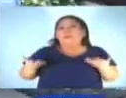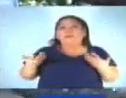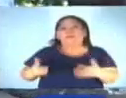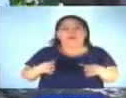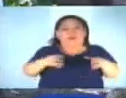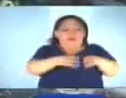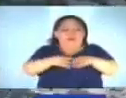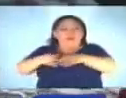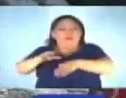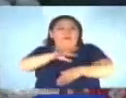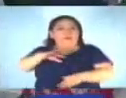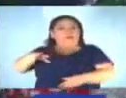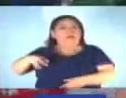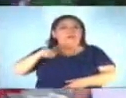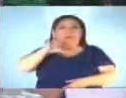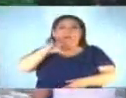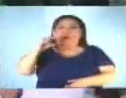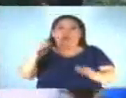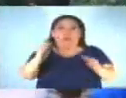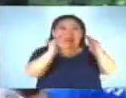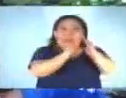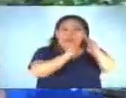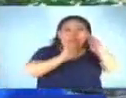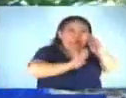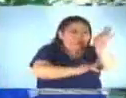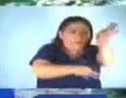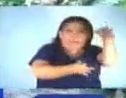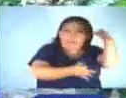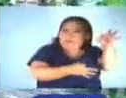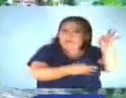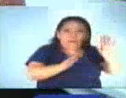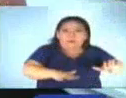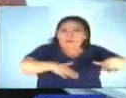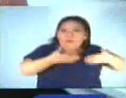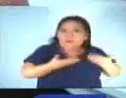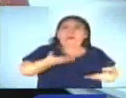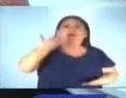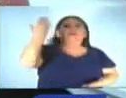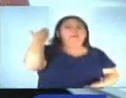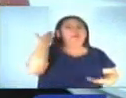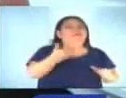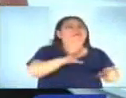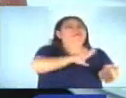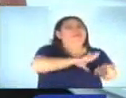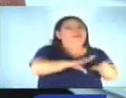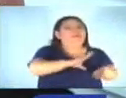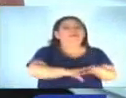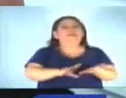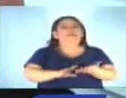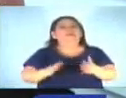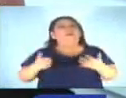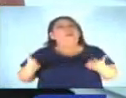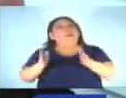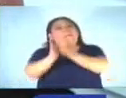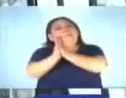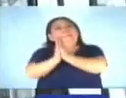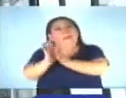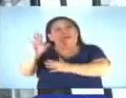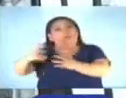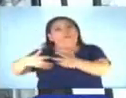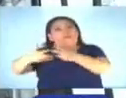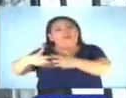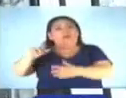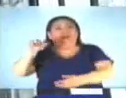500 familias aún no cuentan con títulos de propiedad, a pesar de haber cancelado sus lotes hace varios años, por lo que piden a la empresa